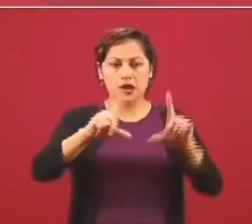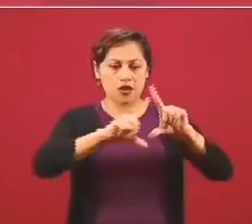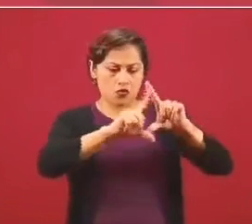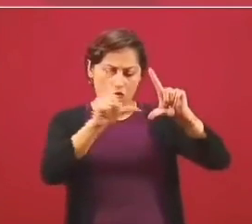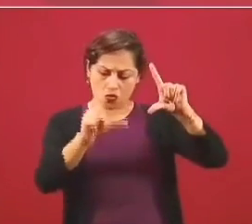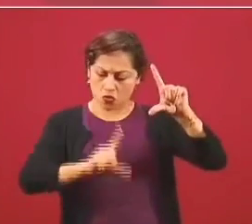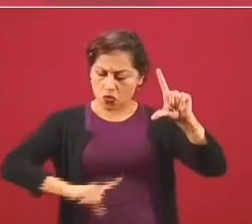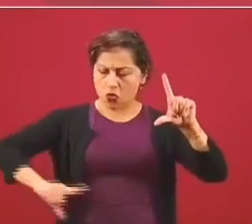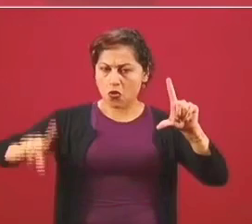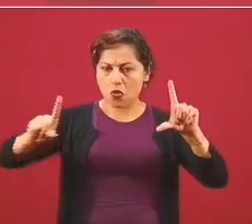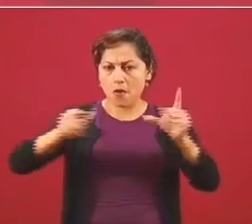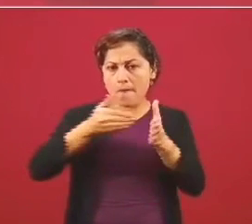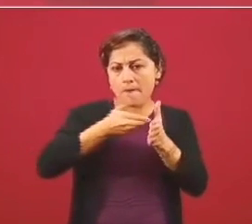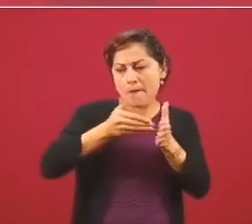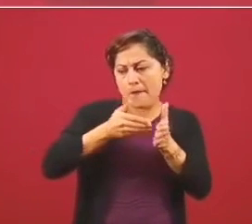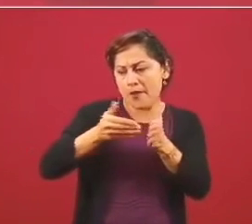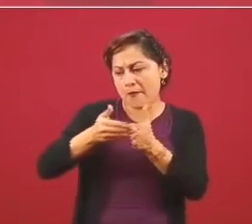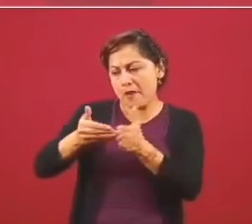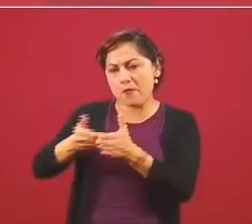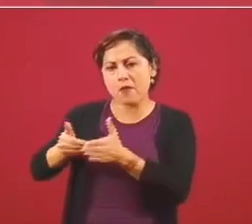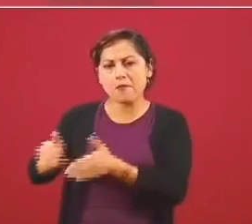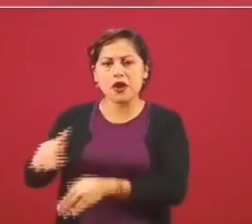Este es el caso de los puertos.